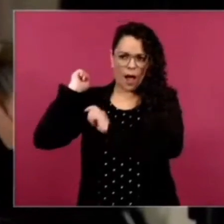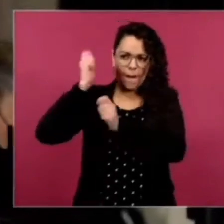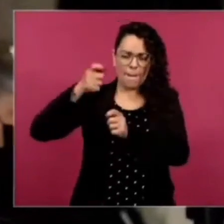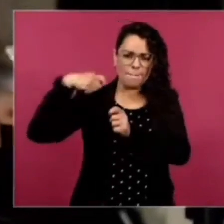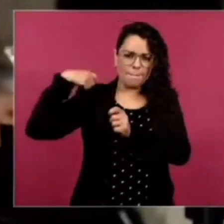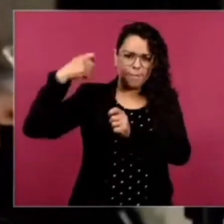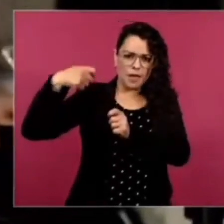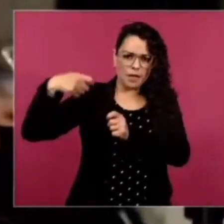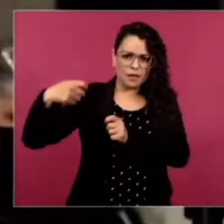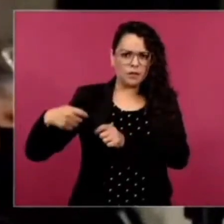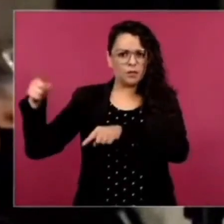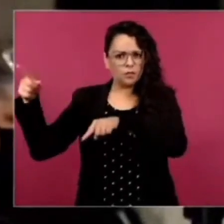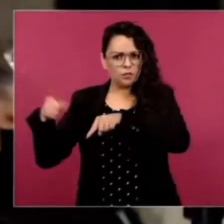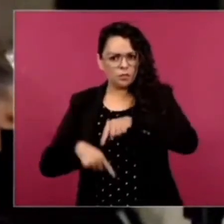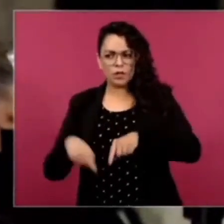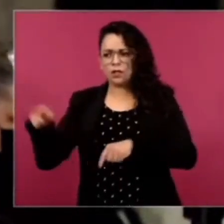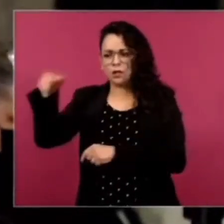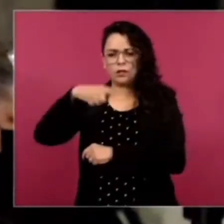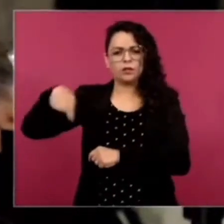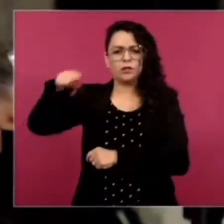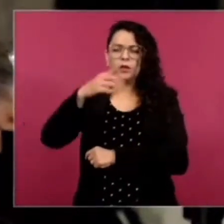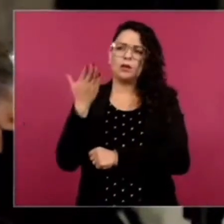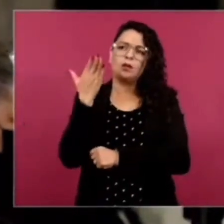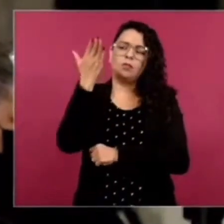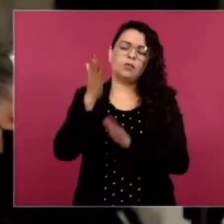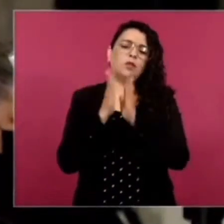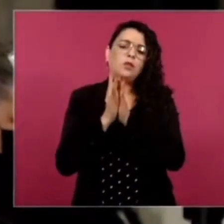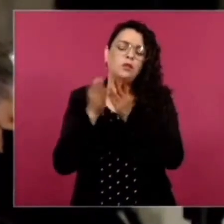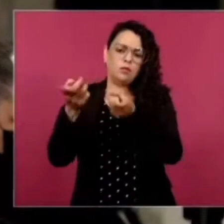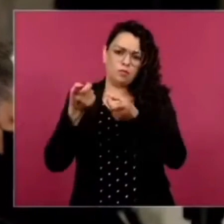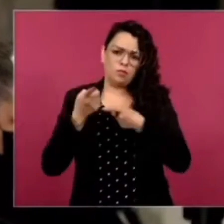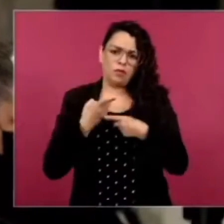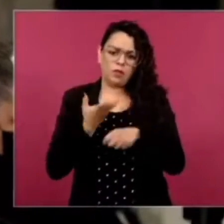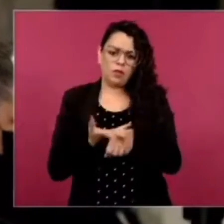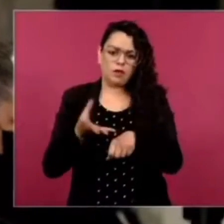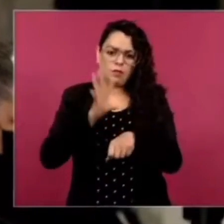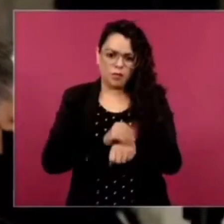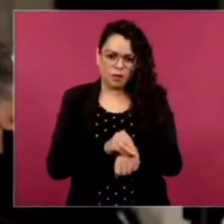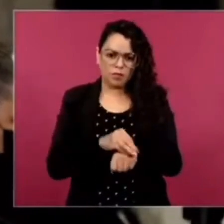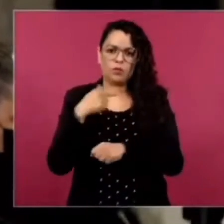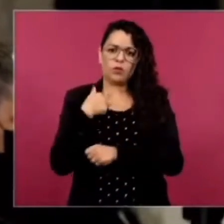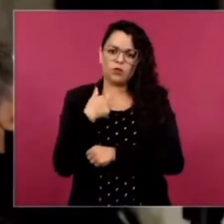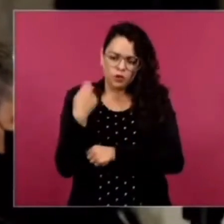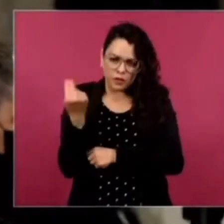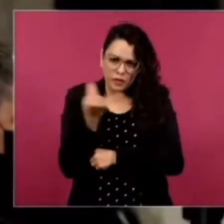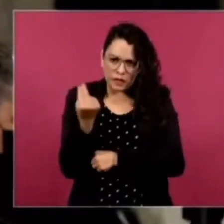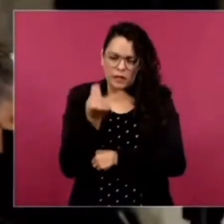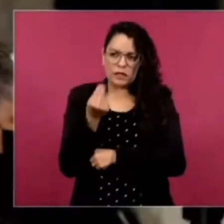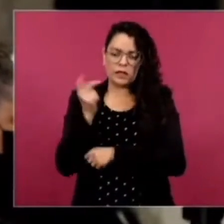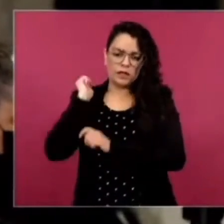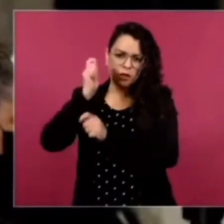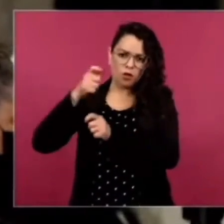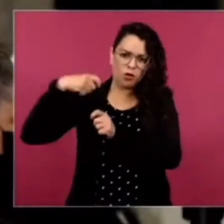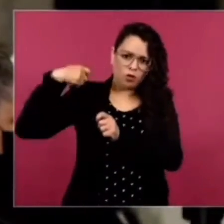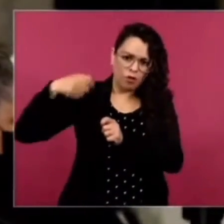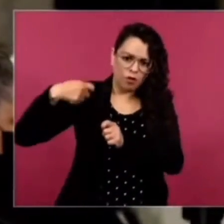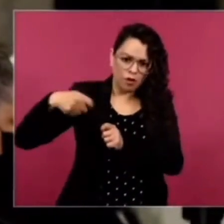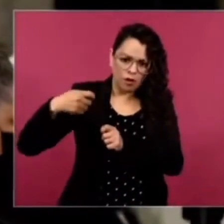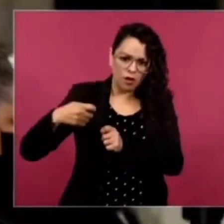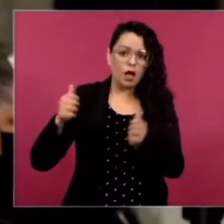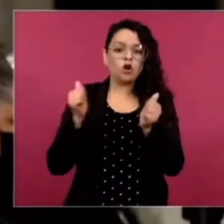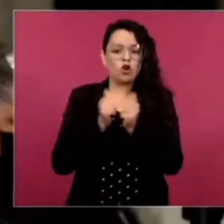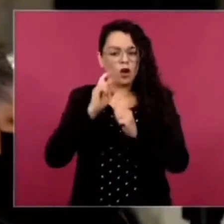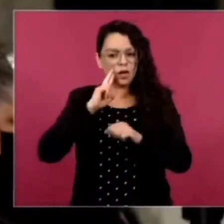se les permita pescar, que se les permita pescar responsablemente ahí en la presa, que se les permita operar